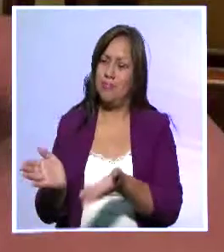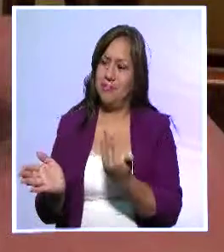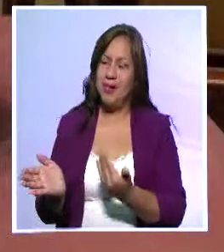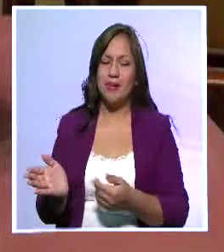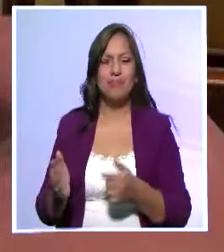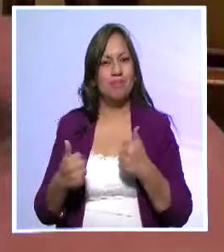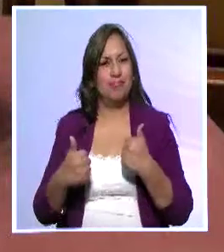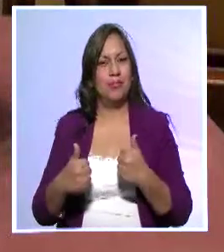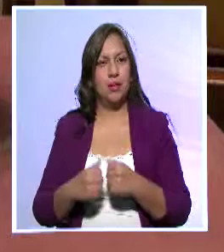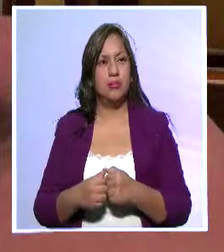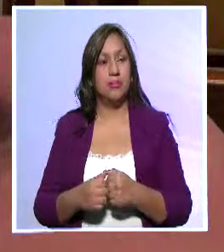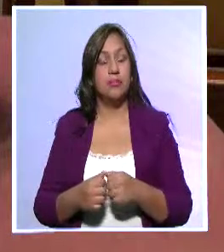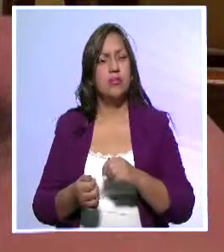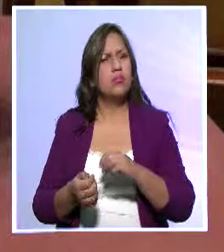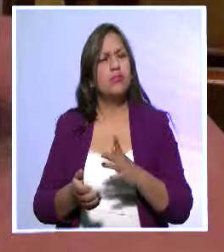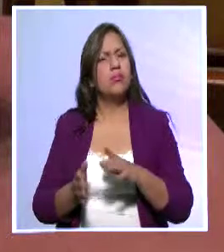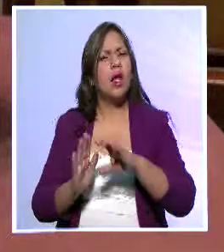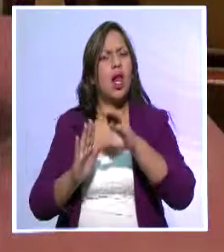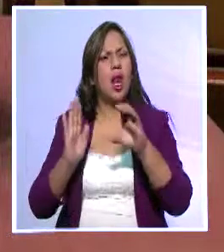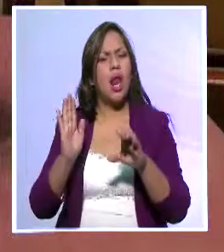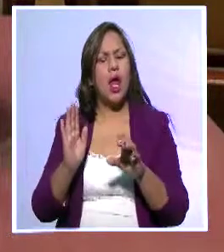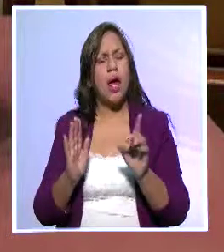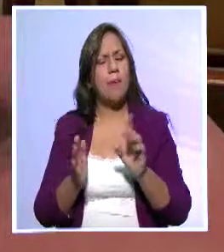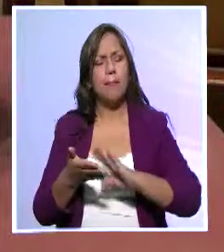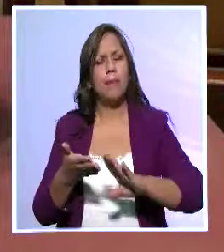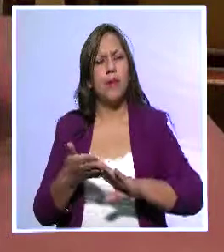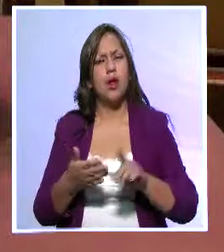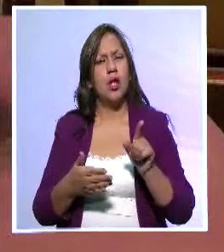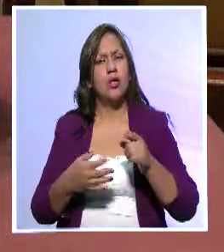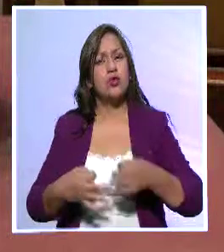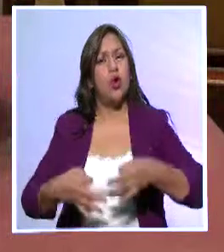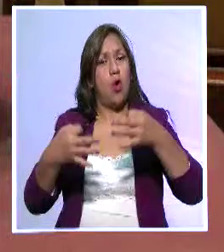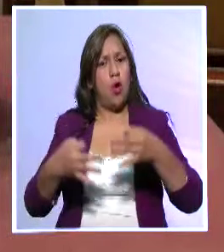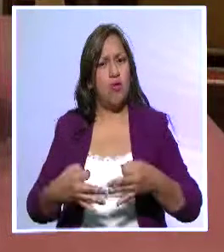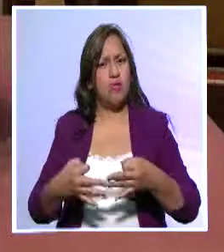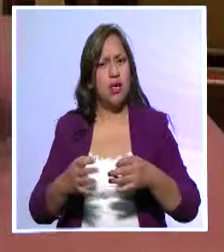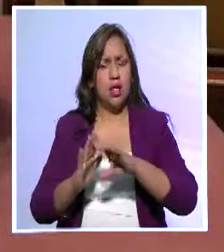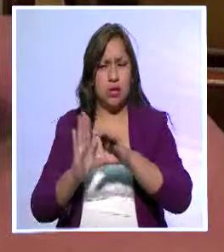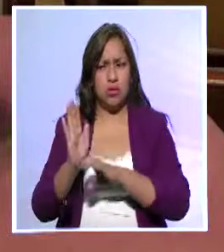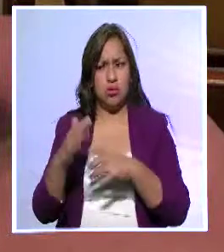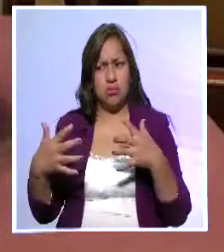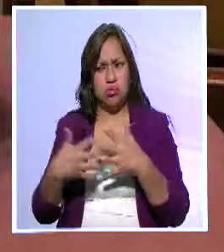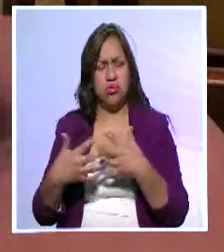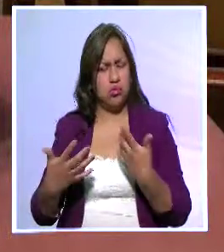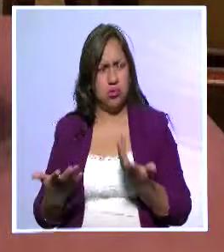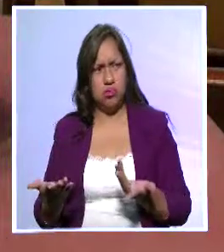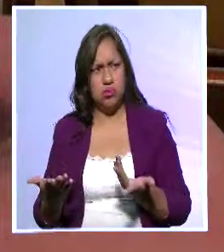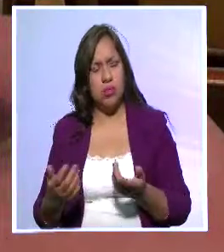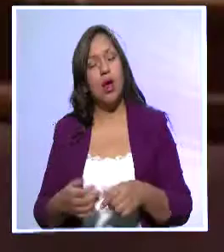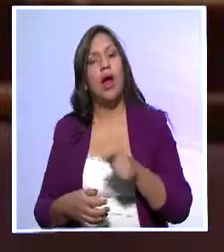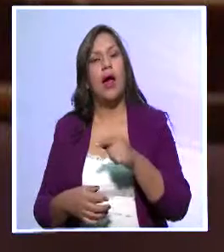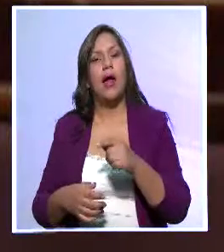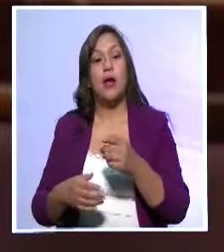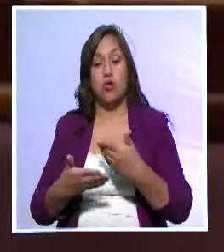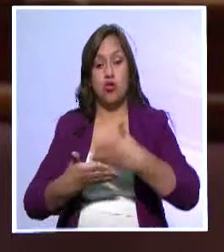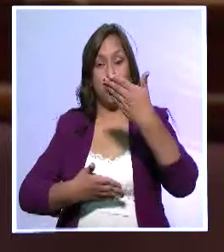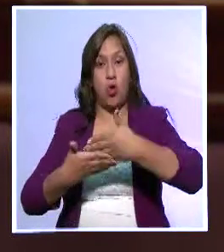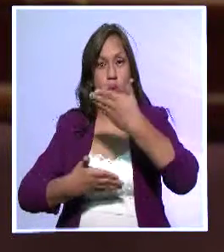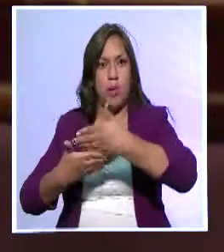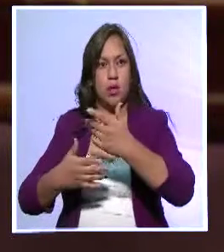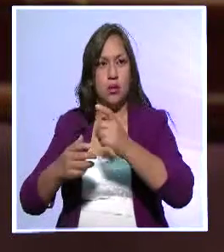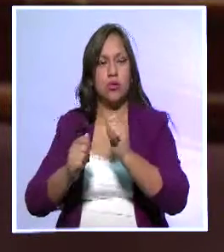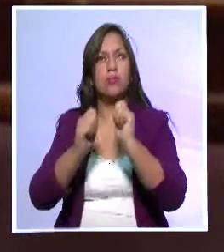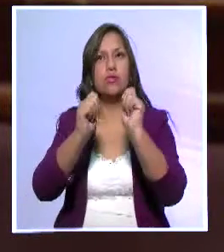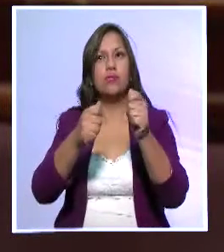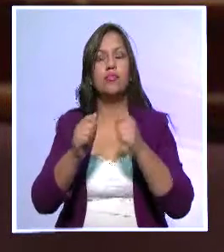estado se encuentra al momento la constitución de esta organización? Los documentos van a ser presentados ante el Ministerio de Cultura del Ecuador, justamente